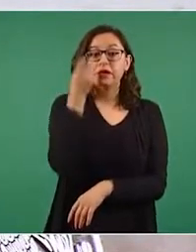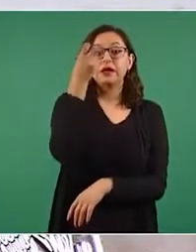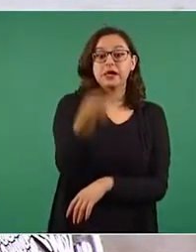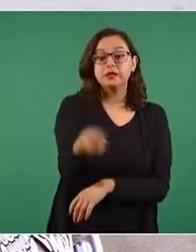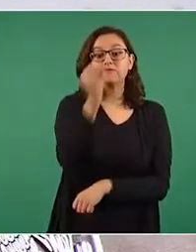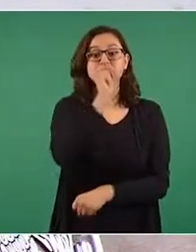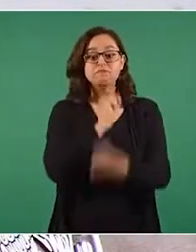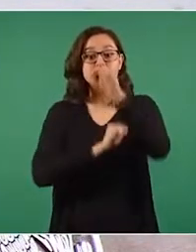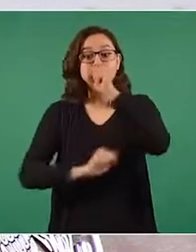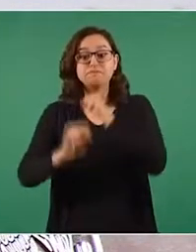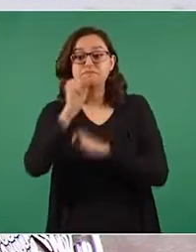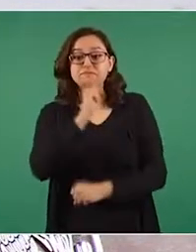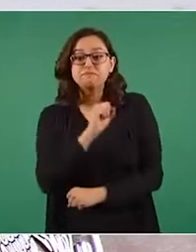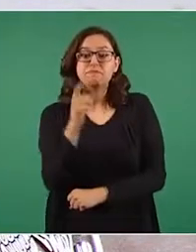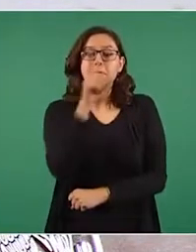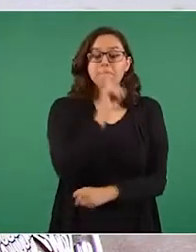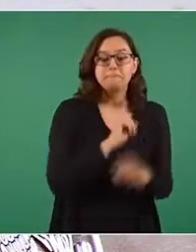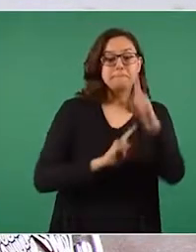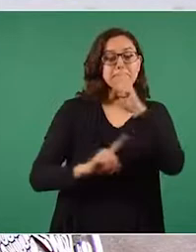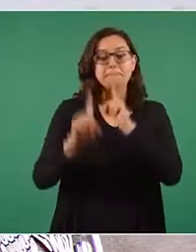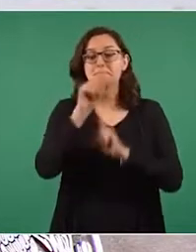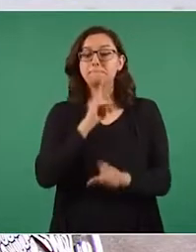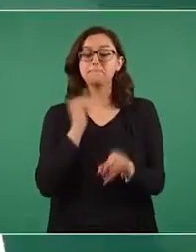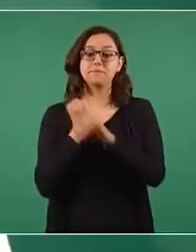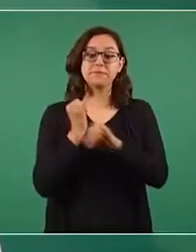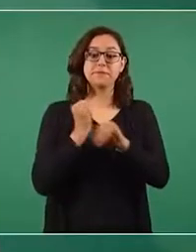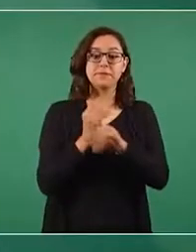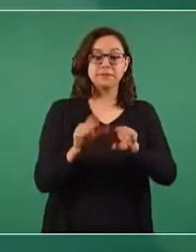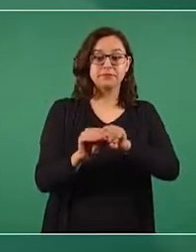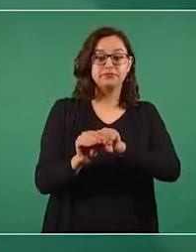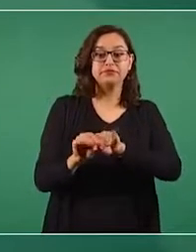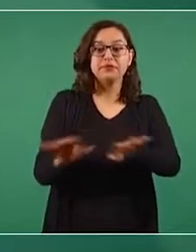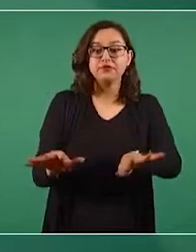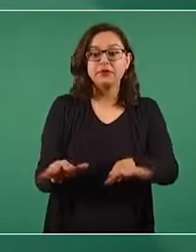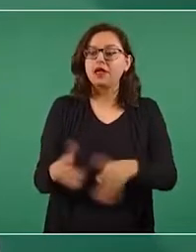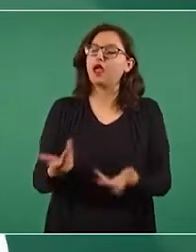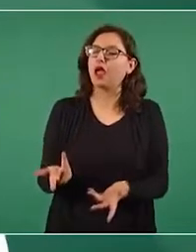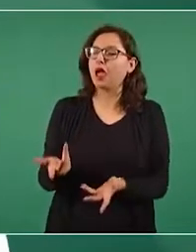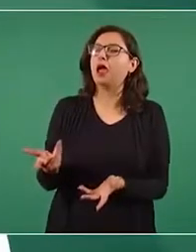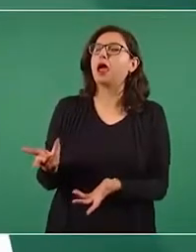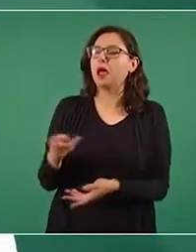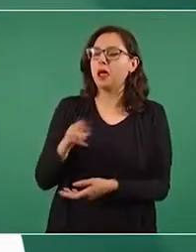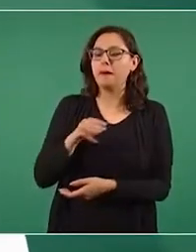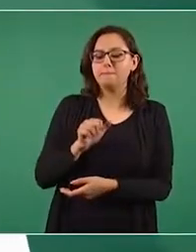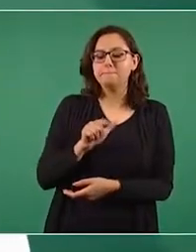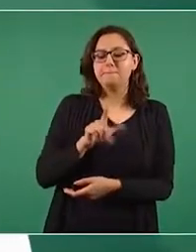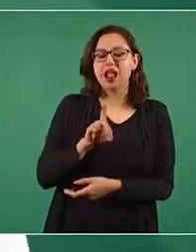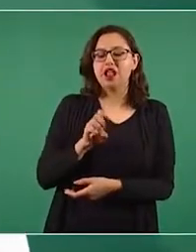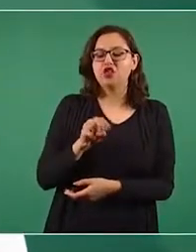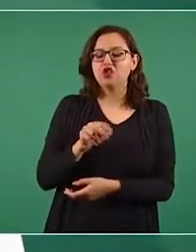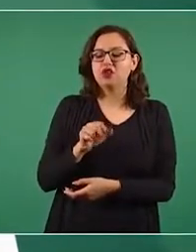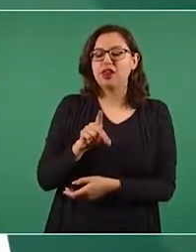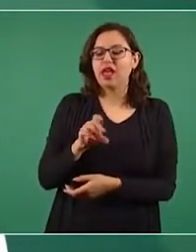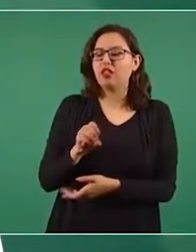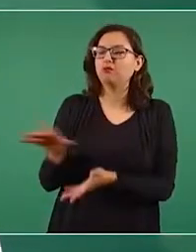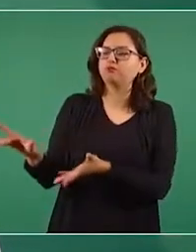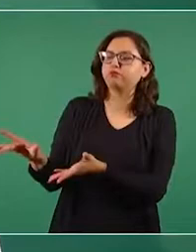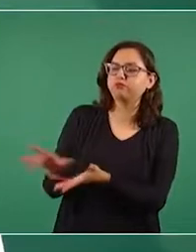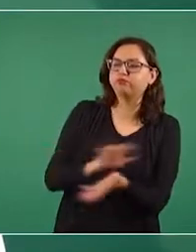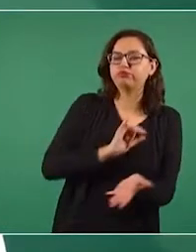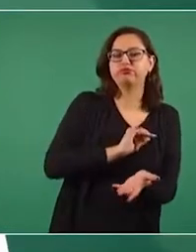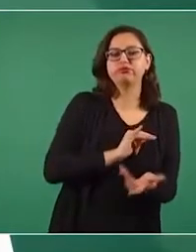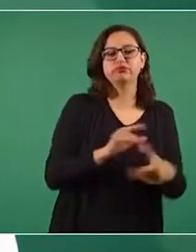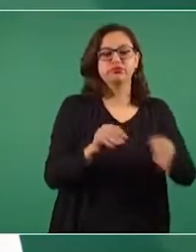noticia falsa que circuló en las redes sociales y que Maldonado le dio forma de noticia trascendido en su